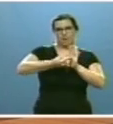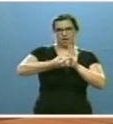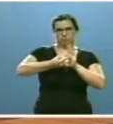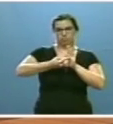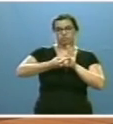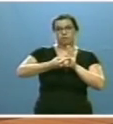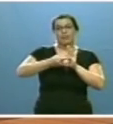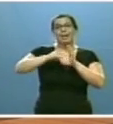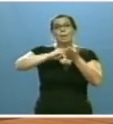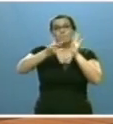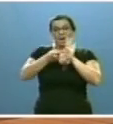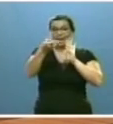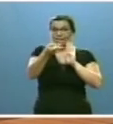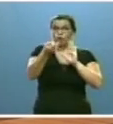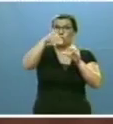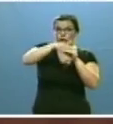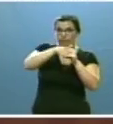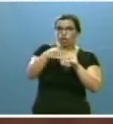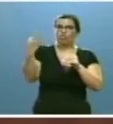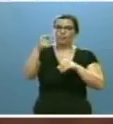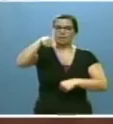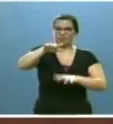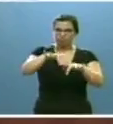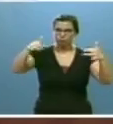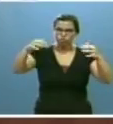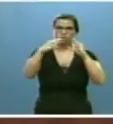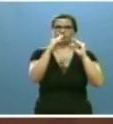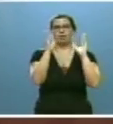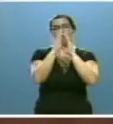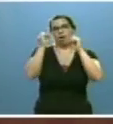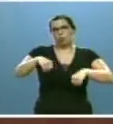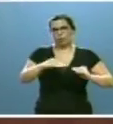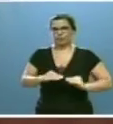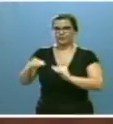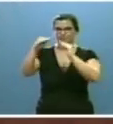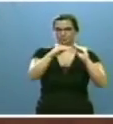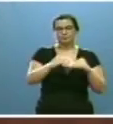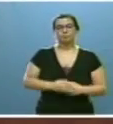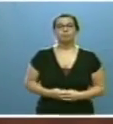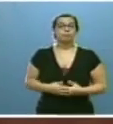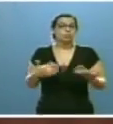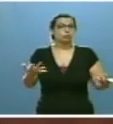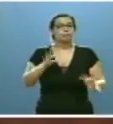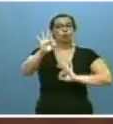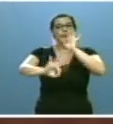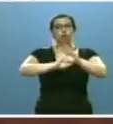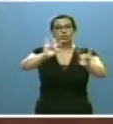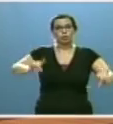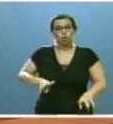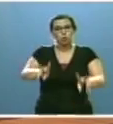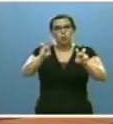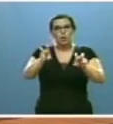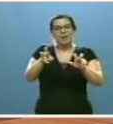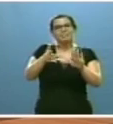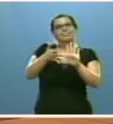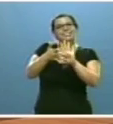cuyo contenido deberíamos también consensuar en esta Cámara. Así pues, la nueva ordenación del territorio expresa